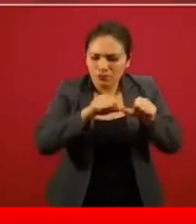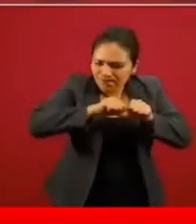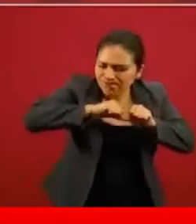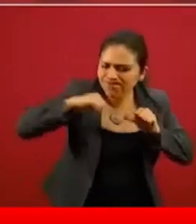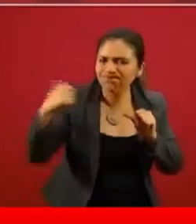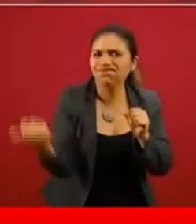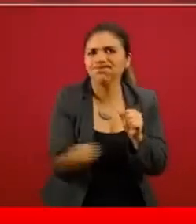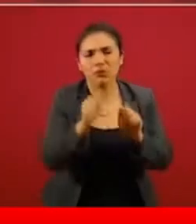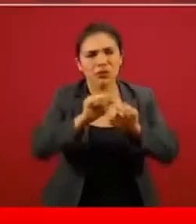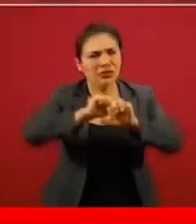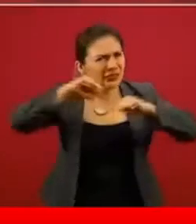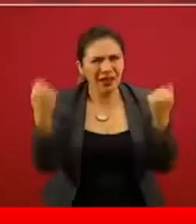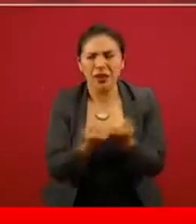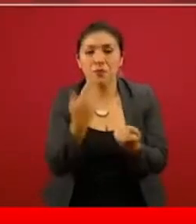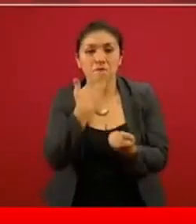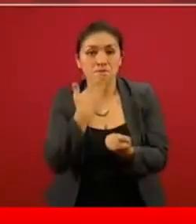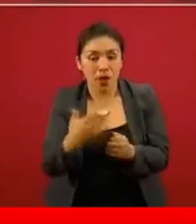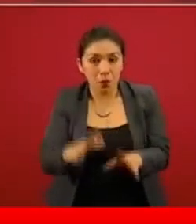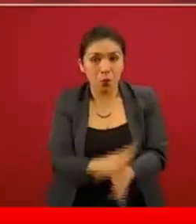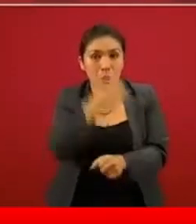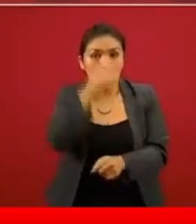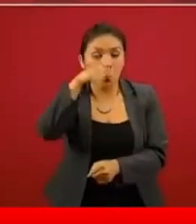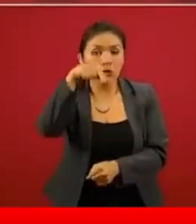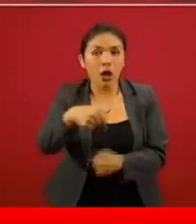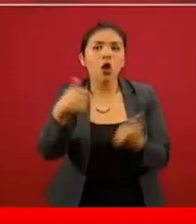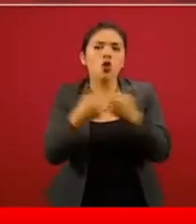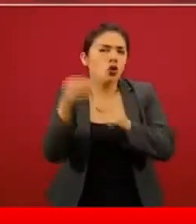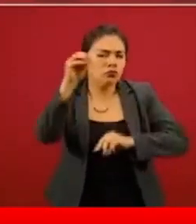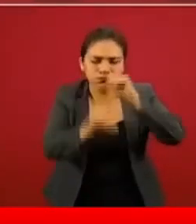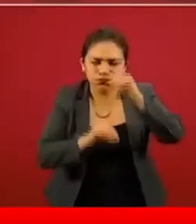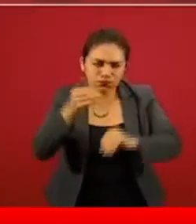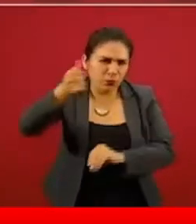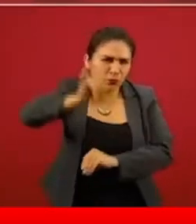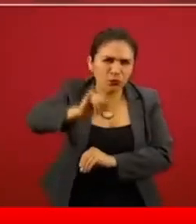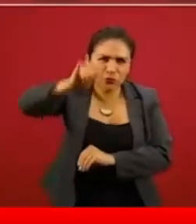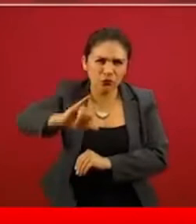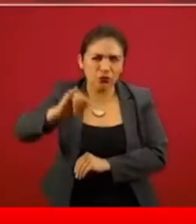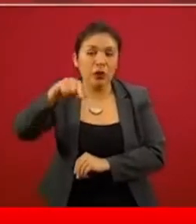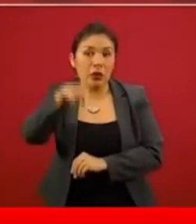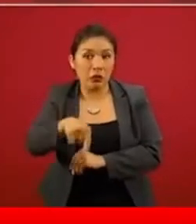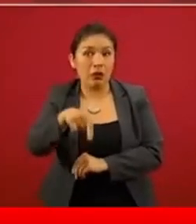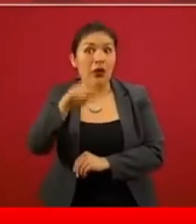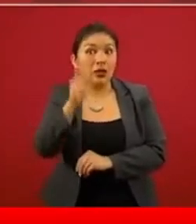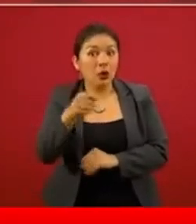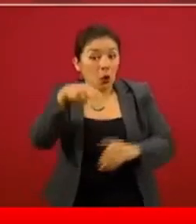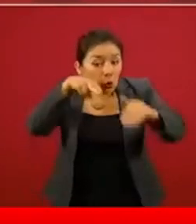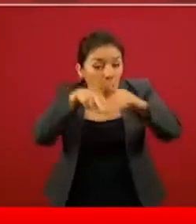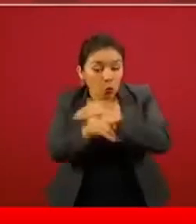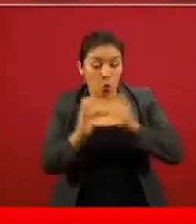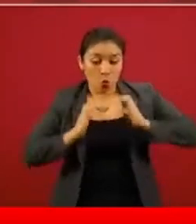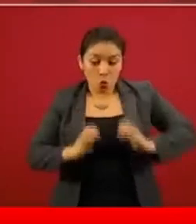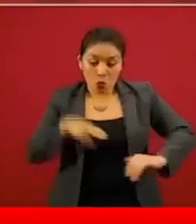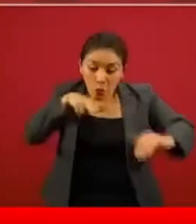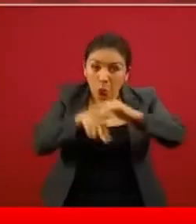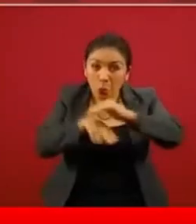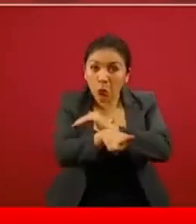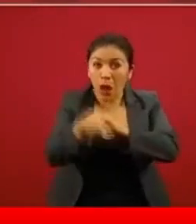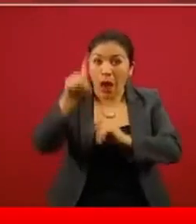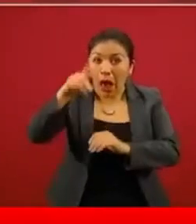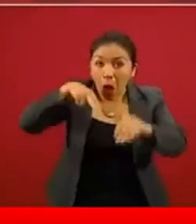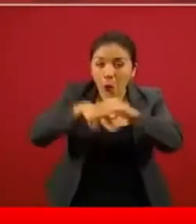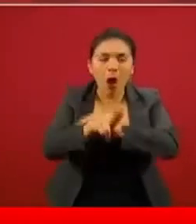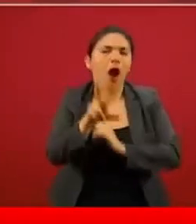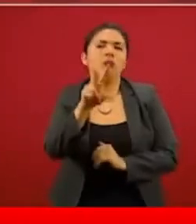se cierran las bolsas una vez que se ha puesto la solución desinfectante. No quiere decir que están embebidos en la solución, se pone por encima